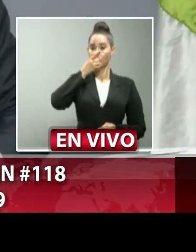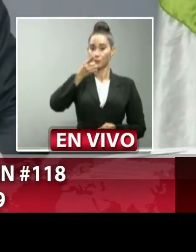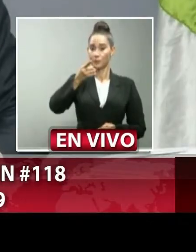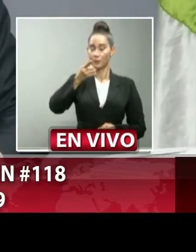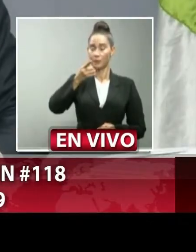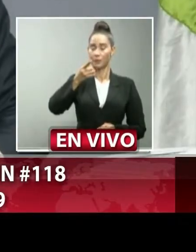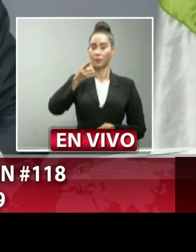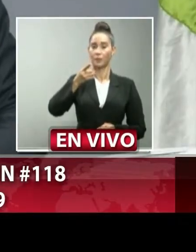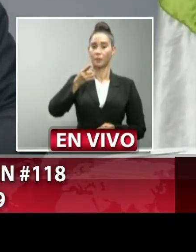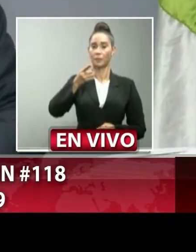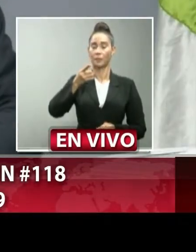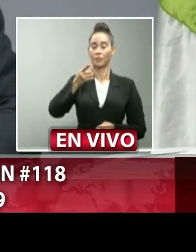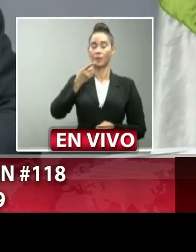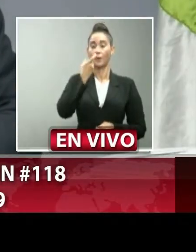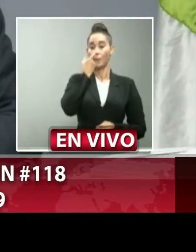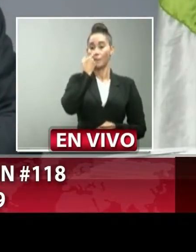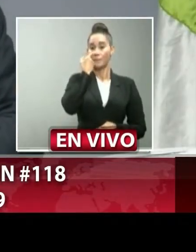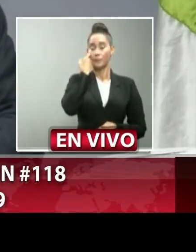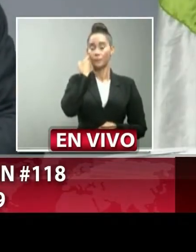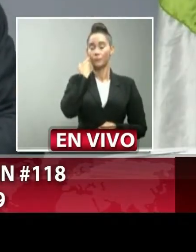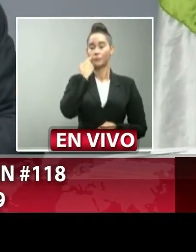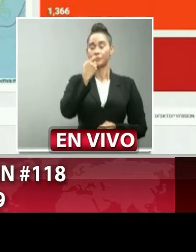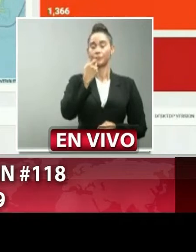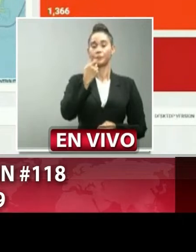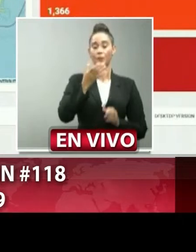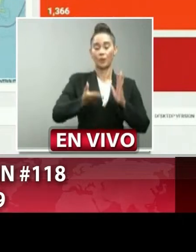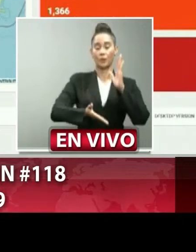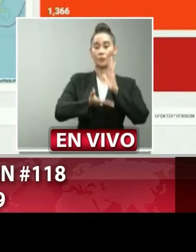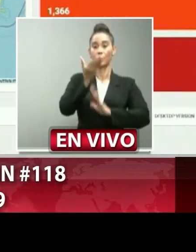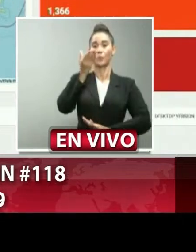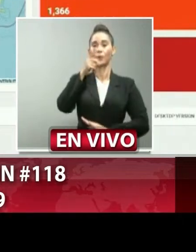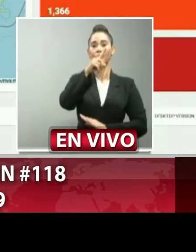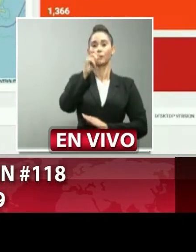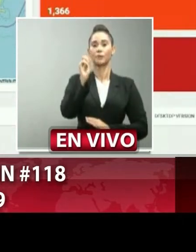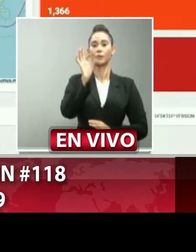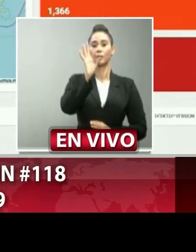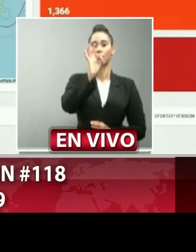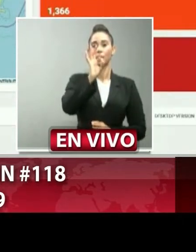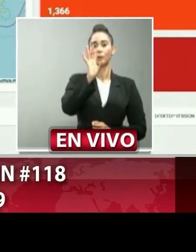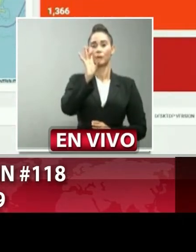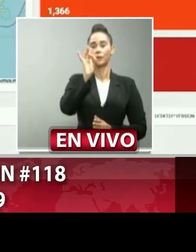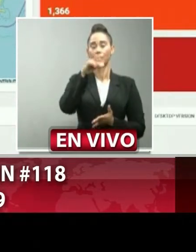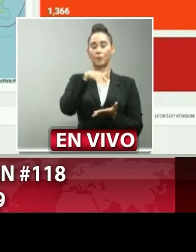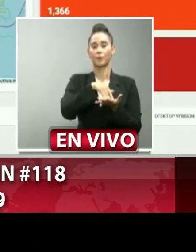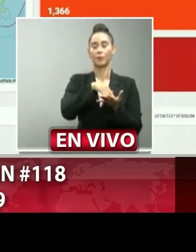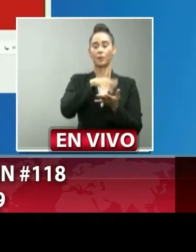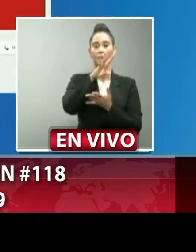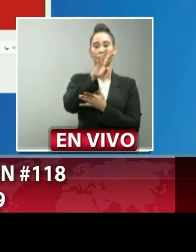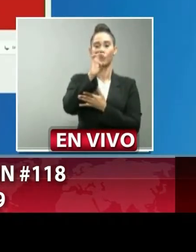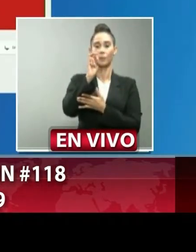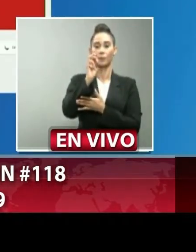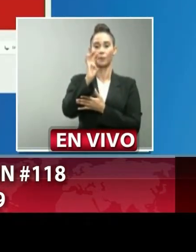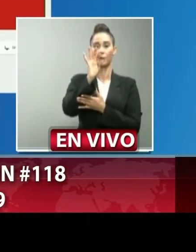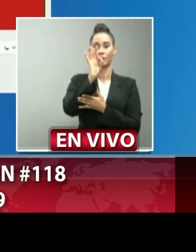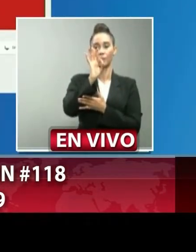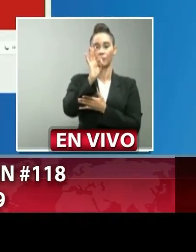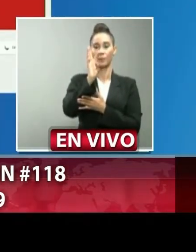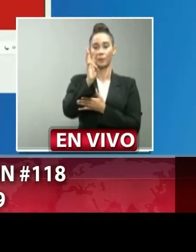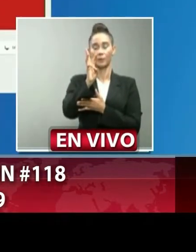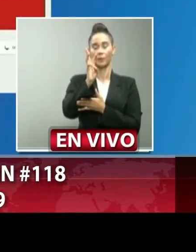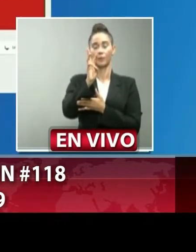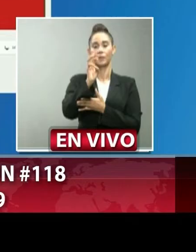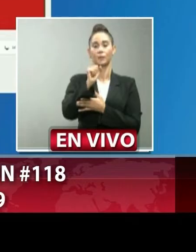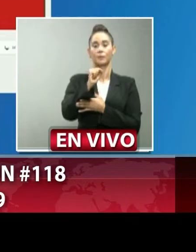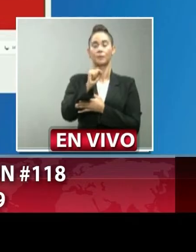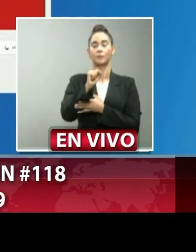el número de muestras procesadas ha ascendido a 198.496